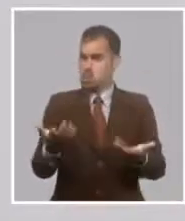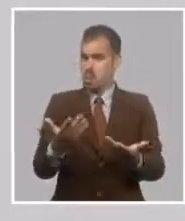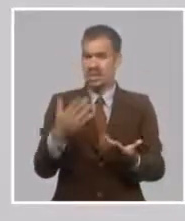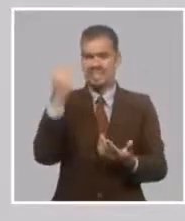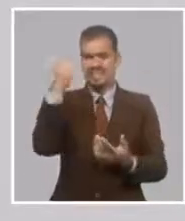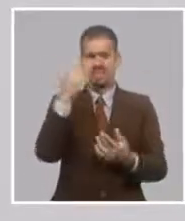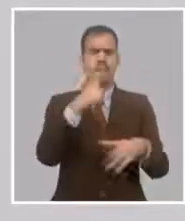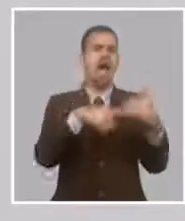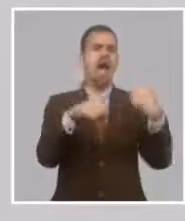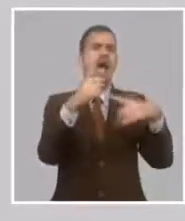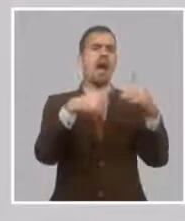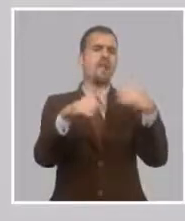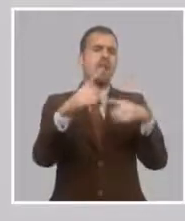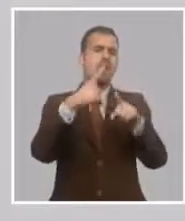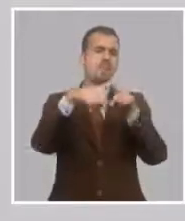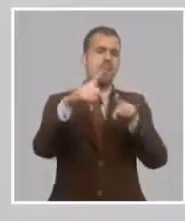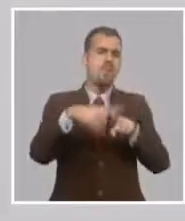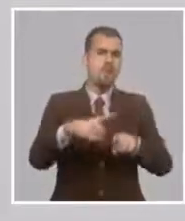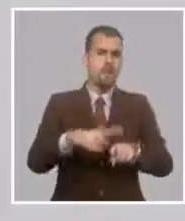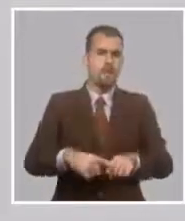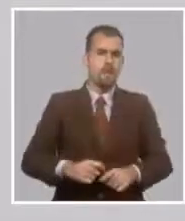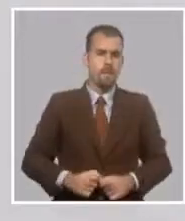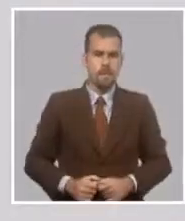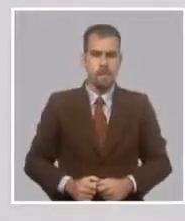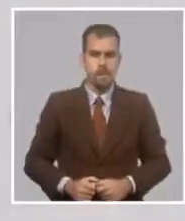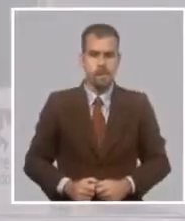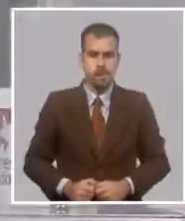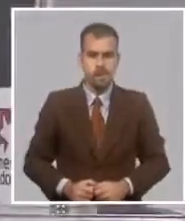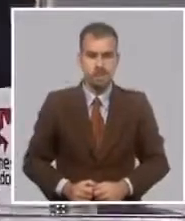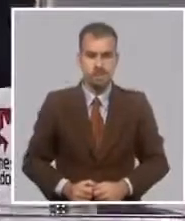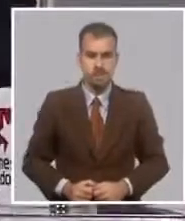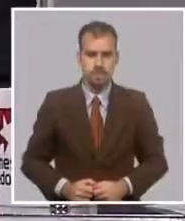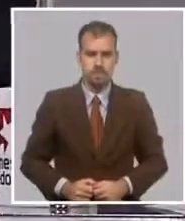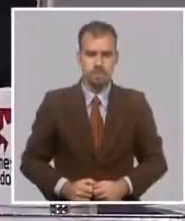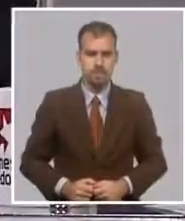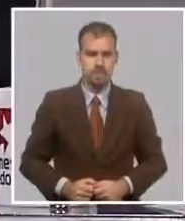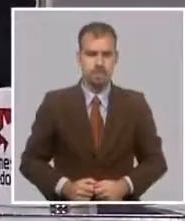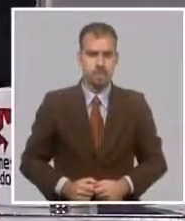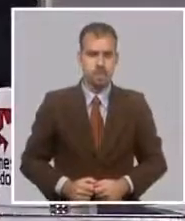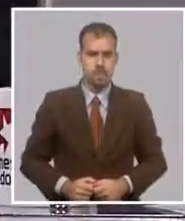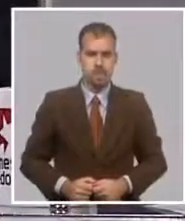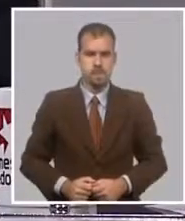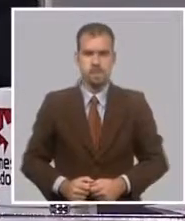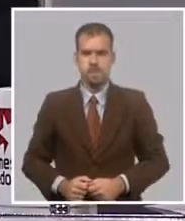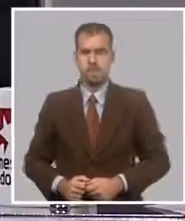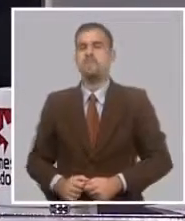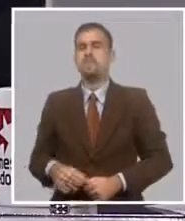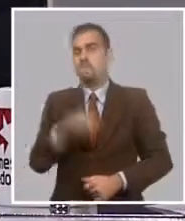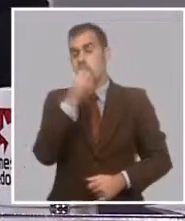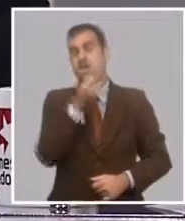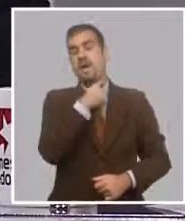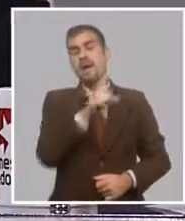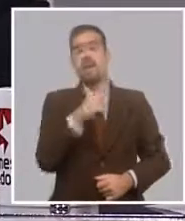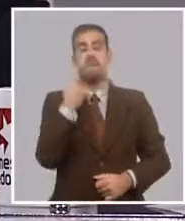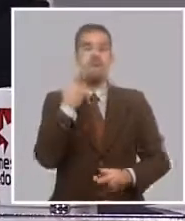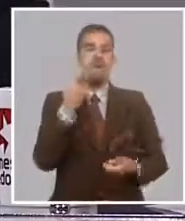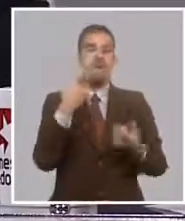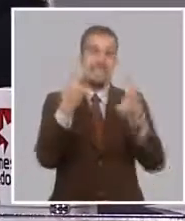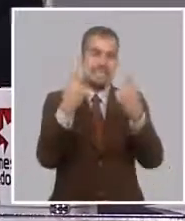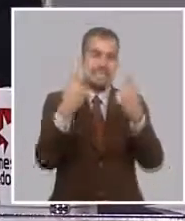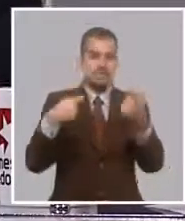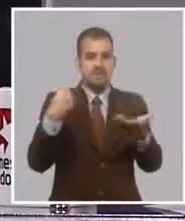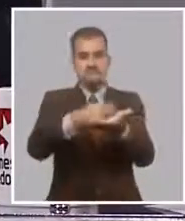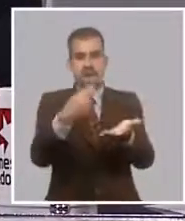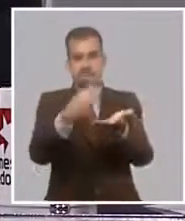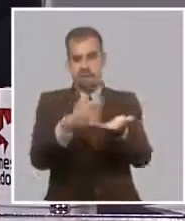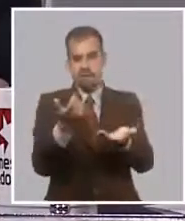O de aquellos renglones que requerían un periodo prolongado de financiamiento que realmente la